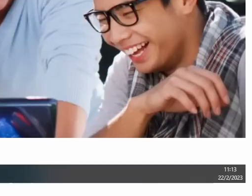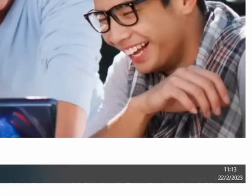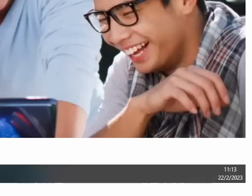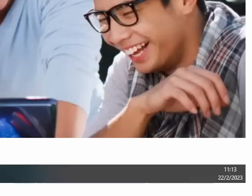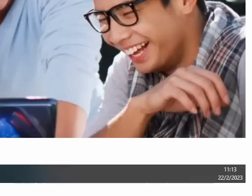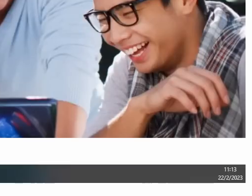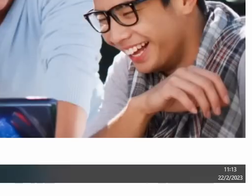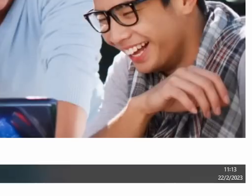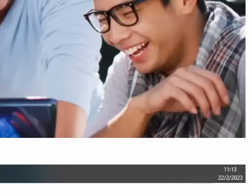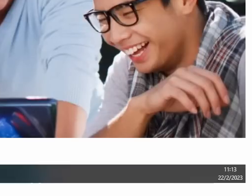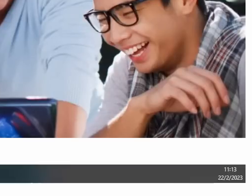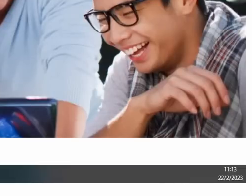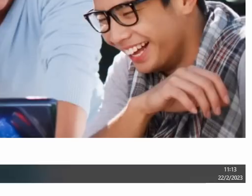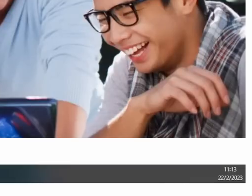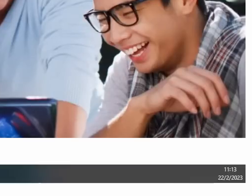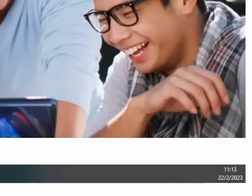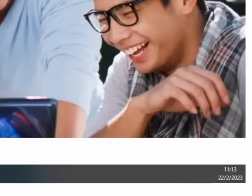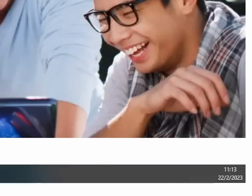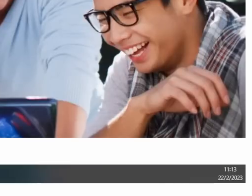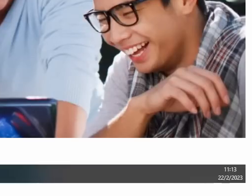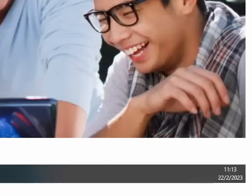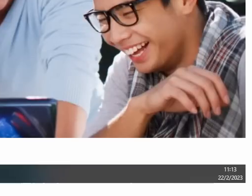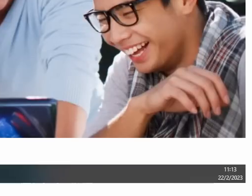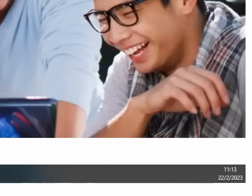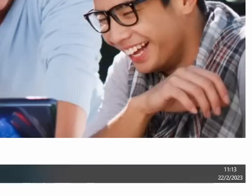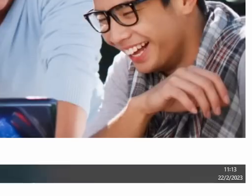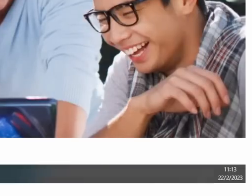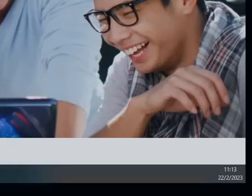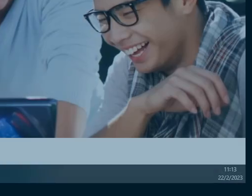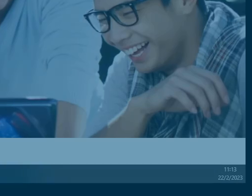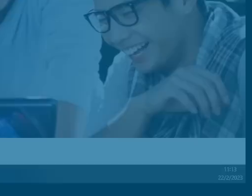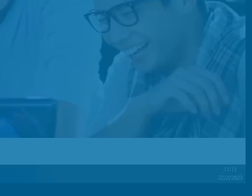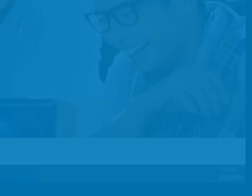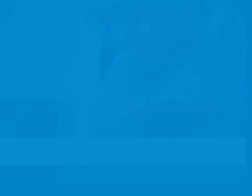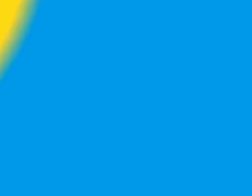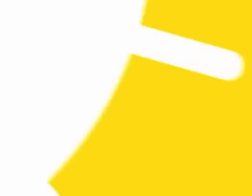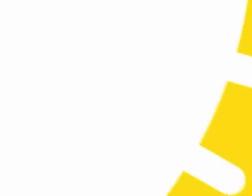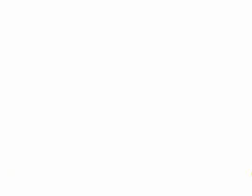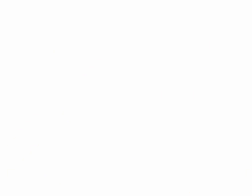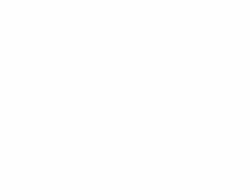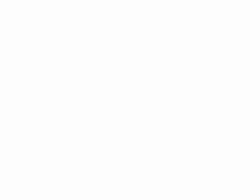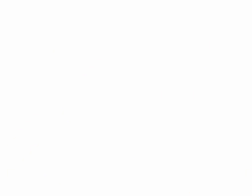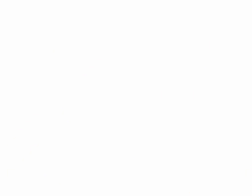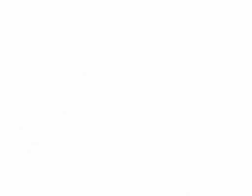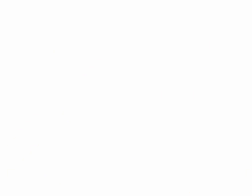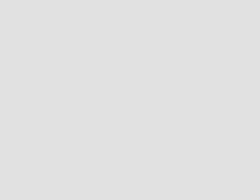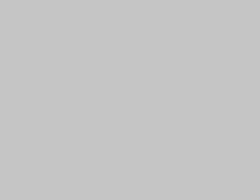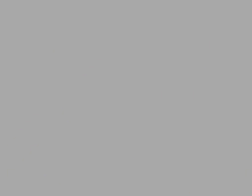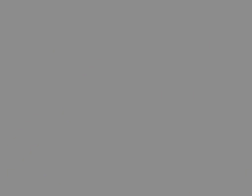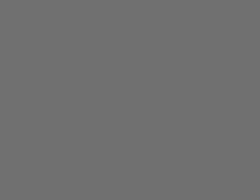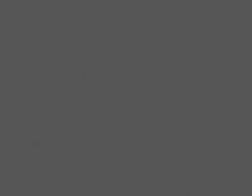regresa a la pantalla inicial. Muchas gracias. Gracias. Gracias. Gracias.